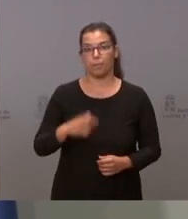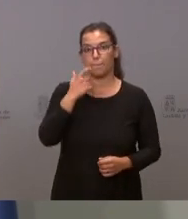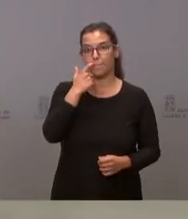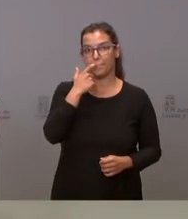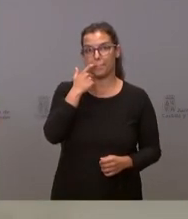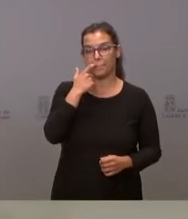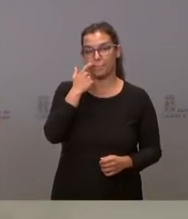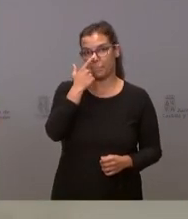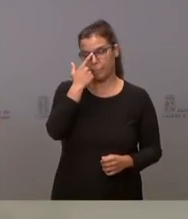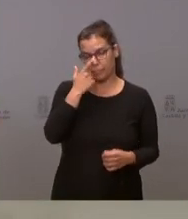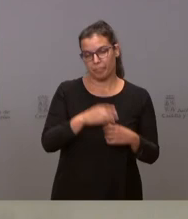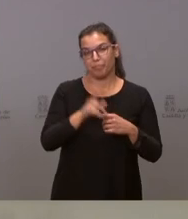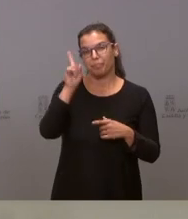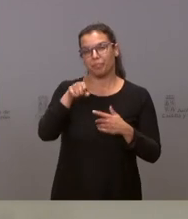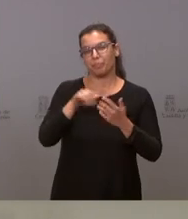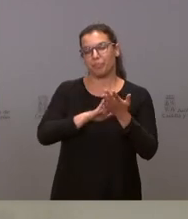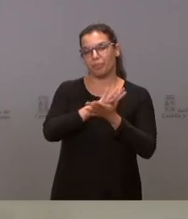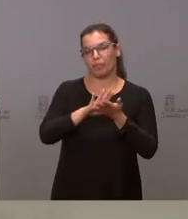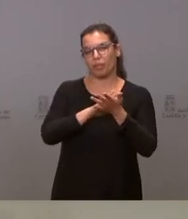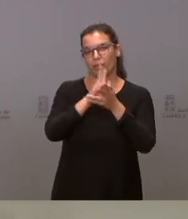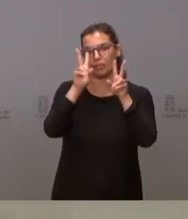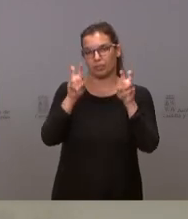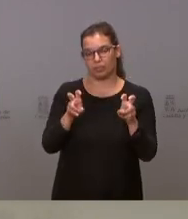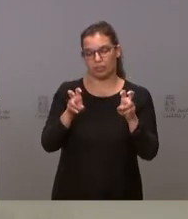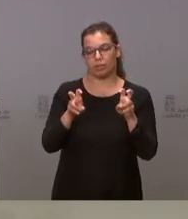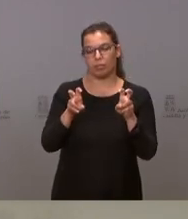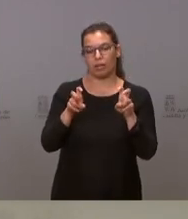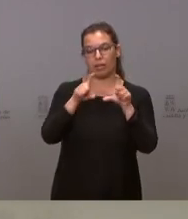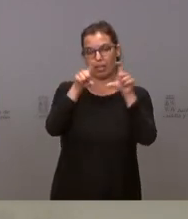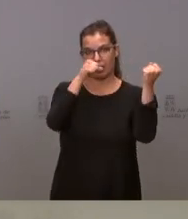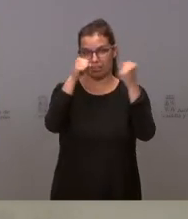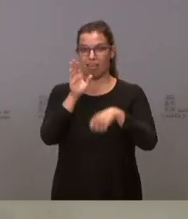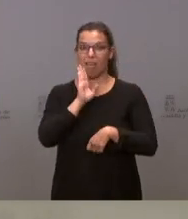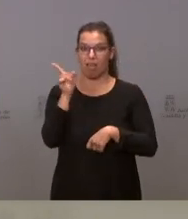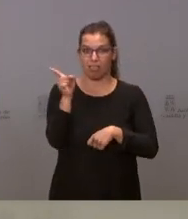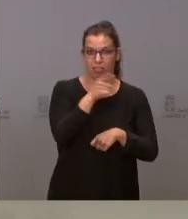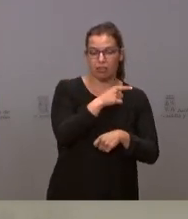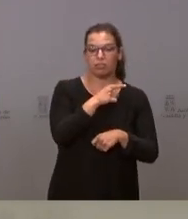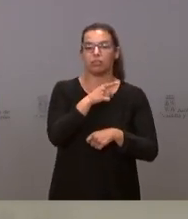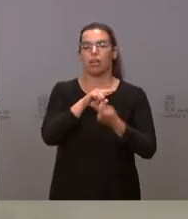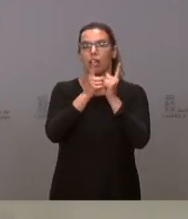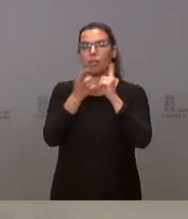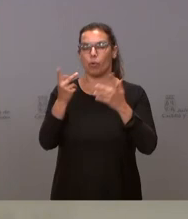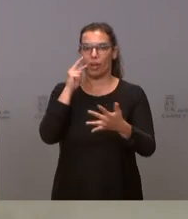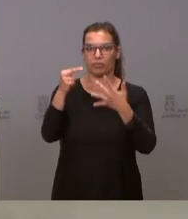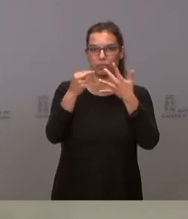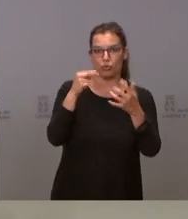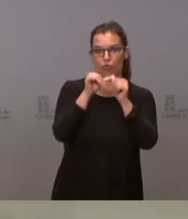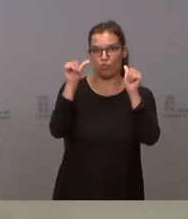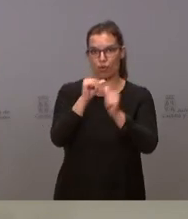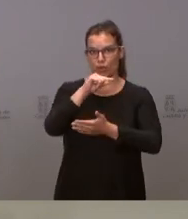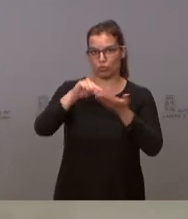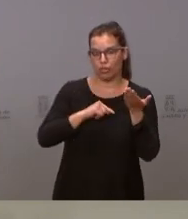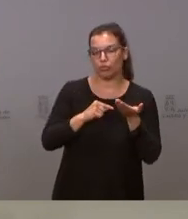Respecto a, ha hablado también de que lo que cambia en estas entidades es la transparencia, la forma de contratación